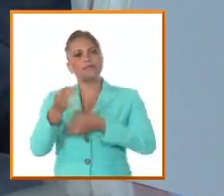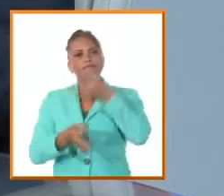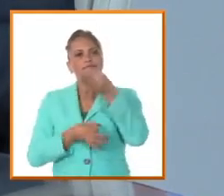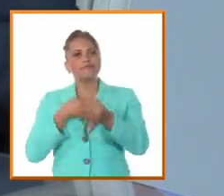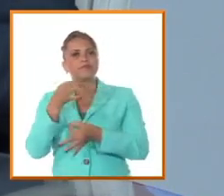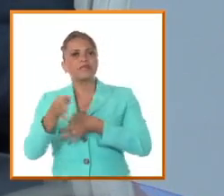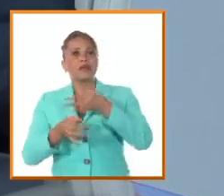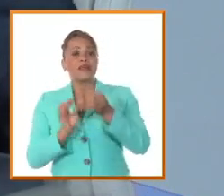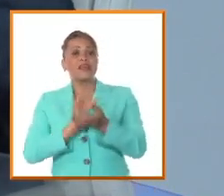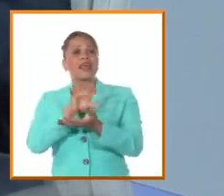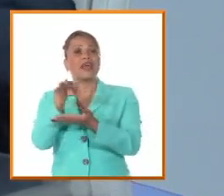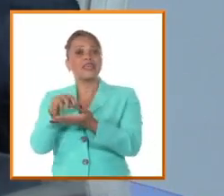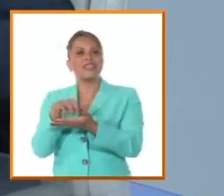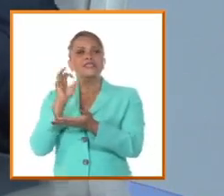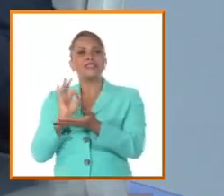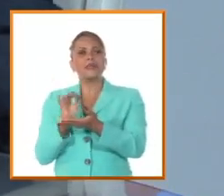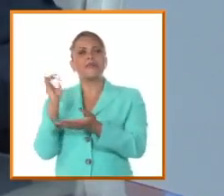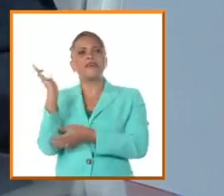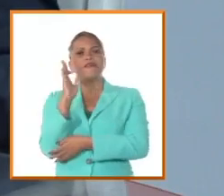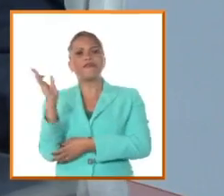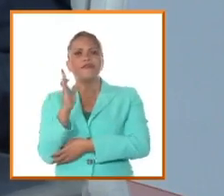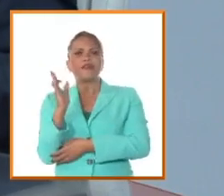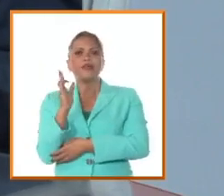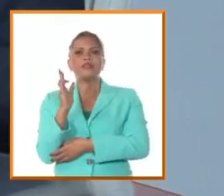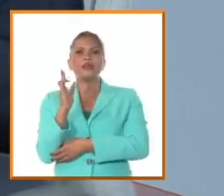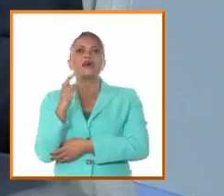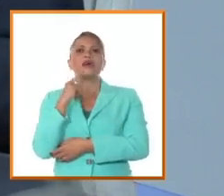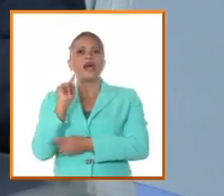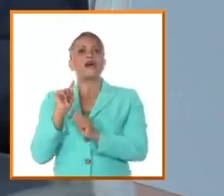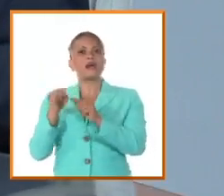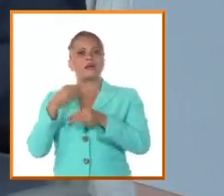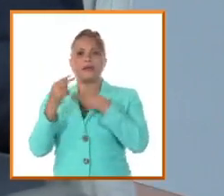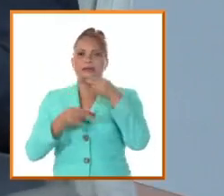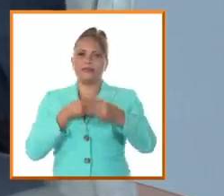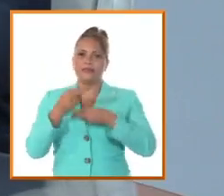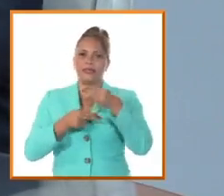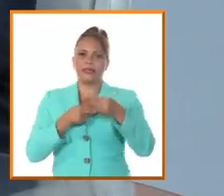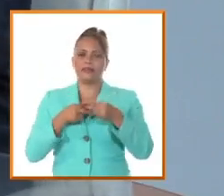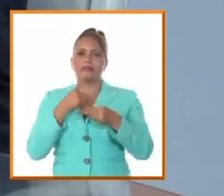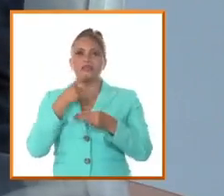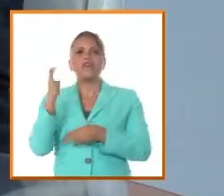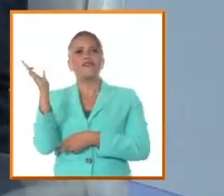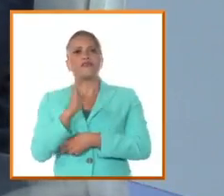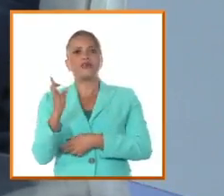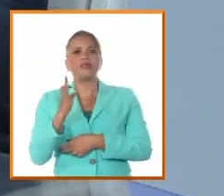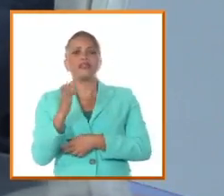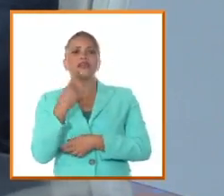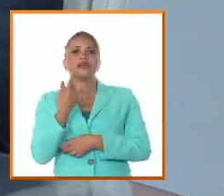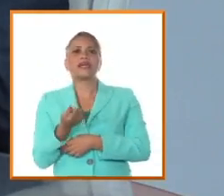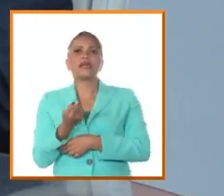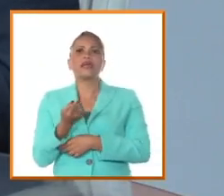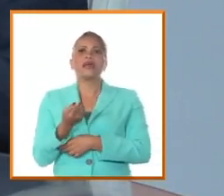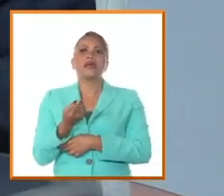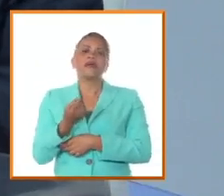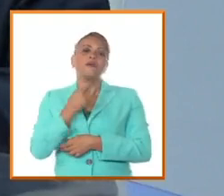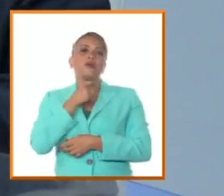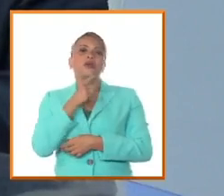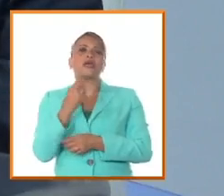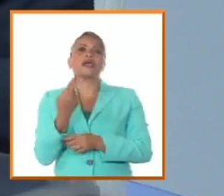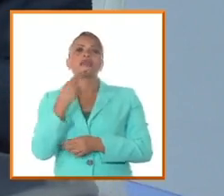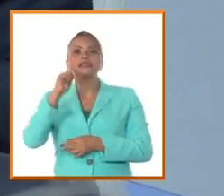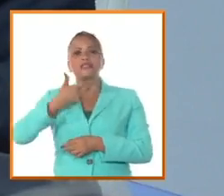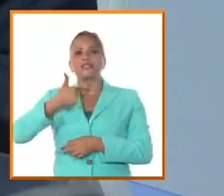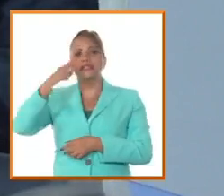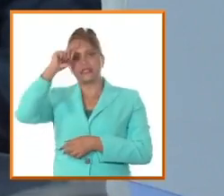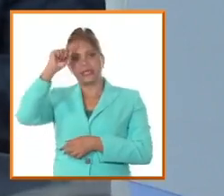hecho de que había fiestas como el famoso San Juan Camagüeyano que en realidad eran fiestas profanas porque lo que indicaba el San